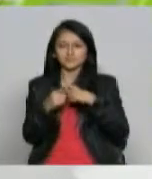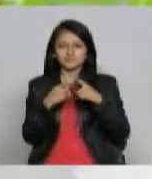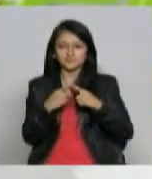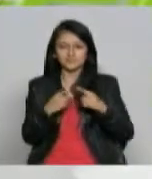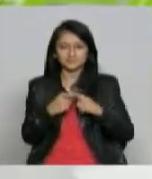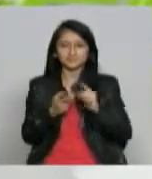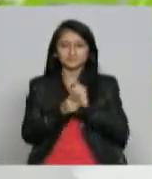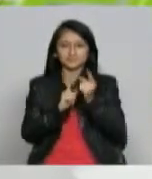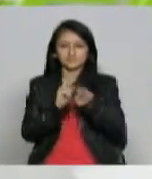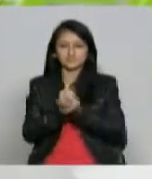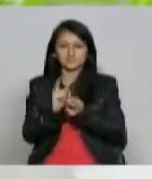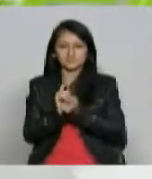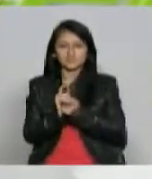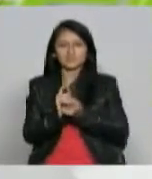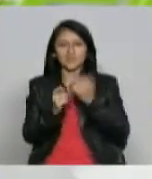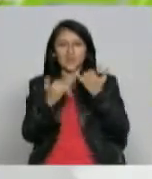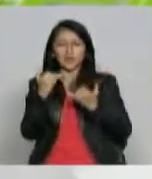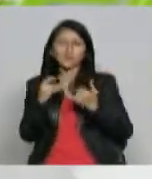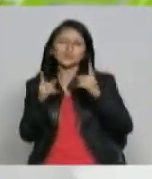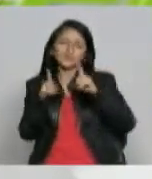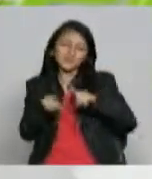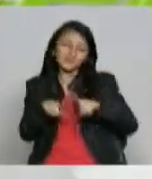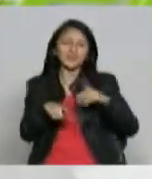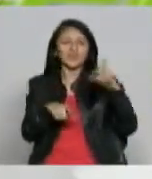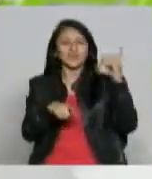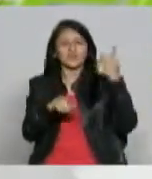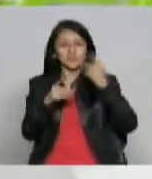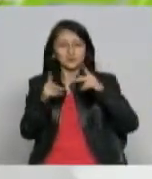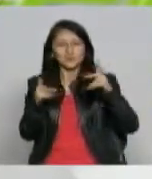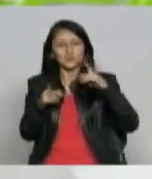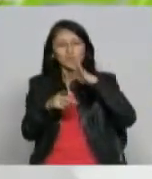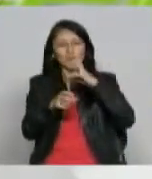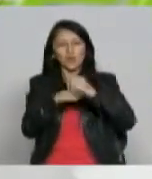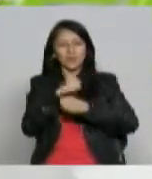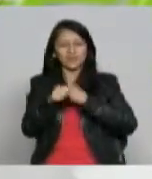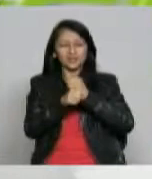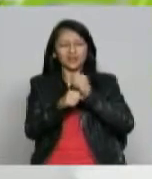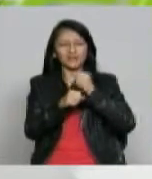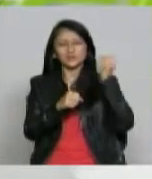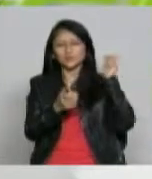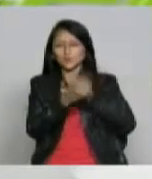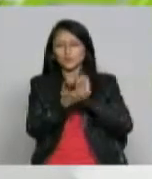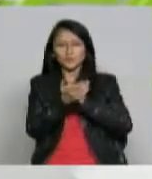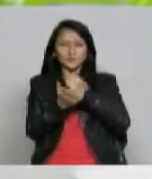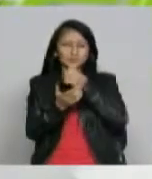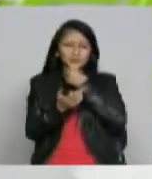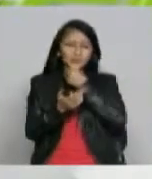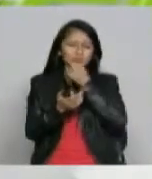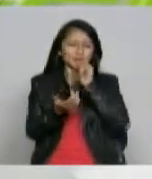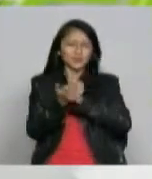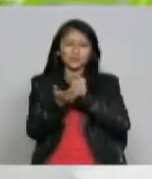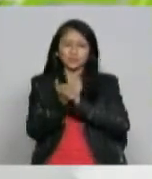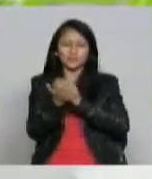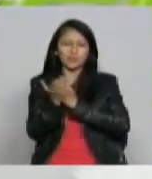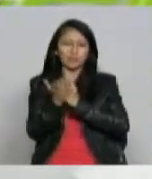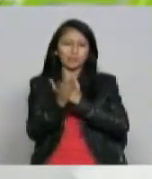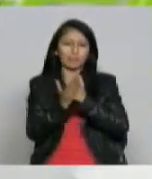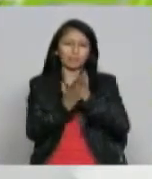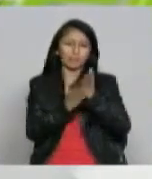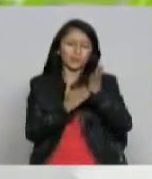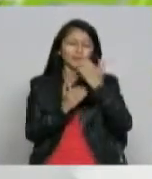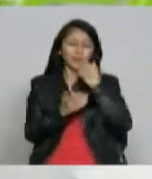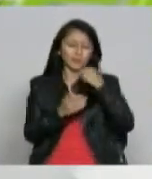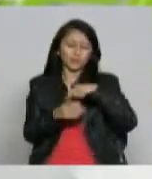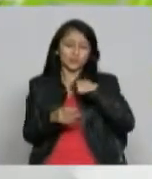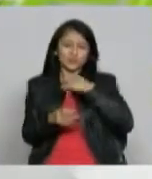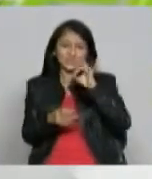los mismos periodistas anclados de hace 20, 30, 40 años cierto inclusive muchos con los que yo comencé cuando tenía